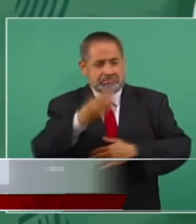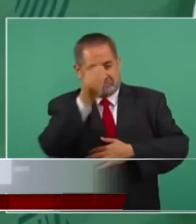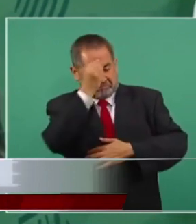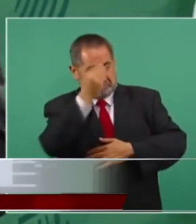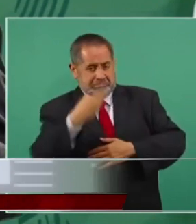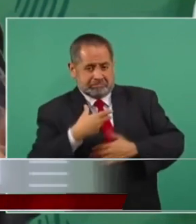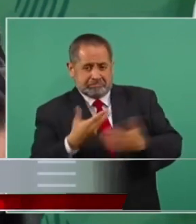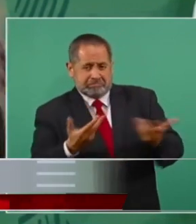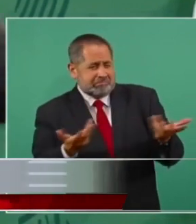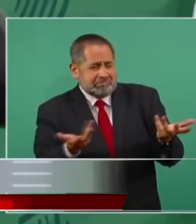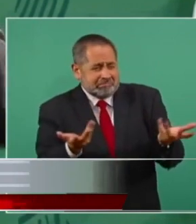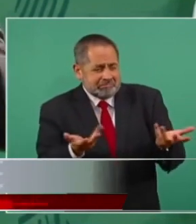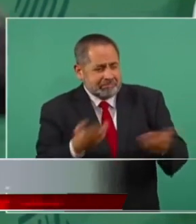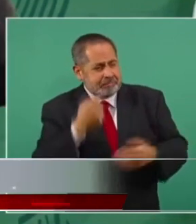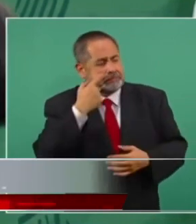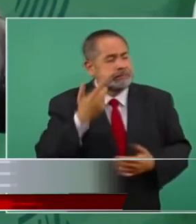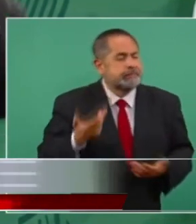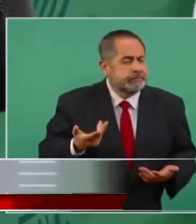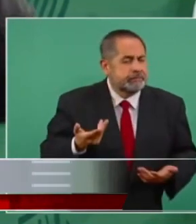¿por qué no